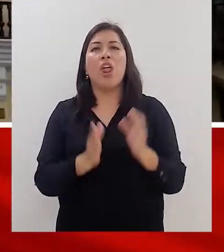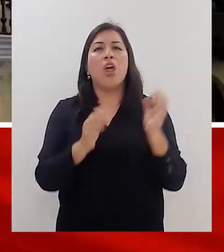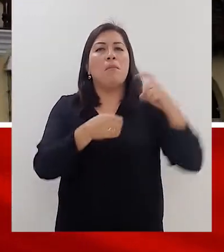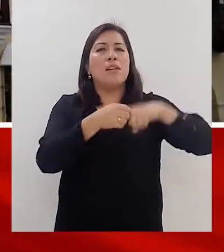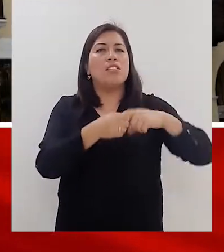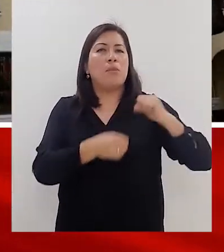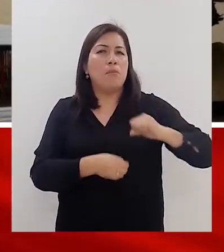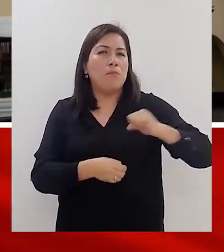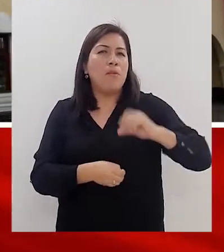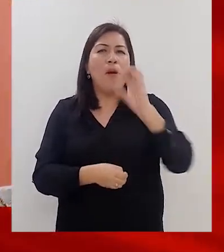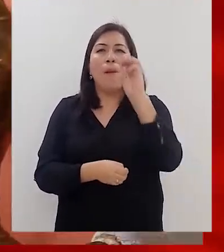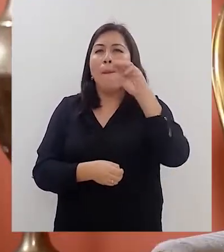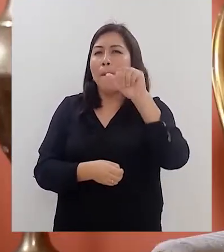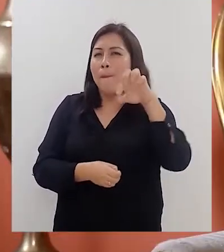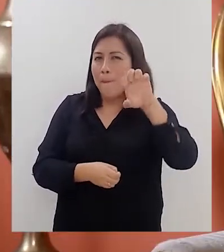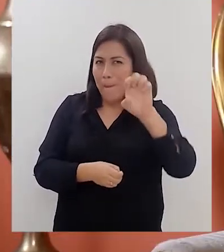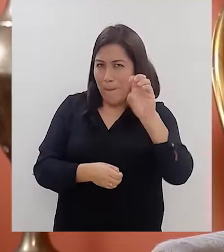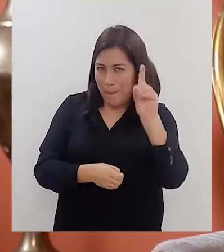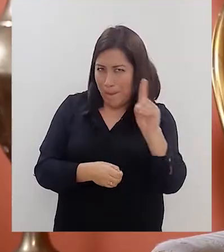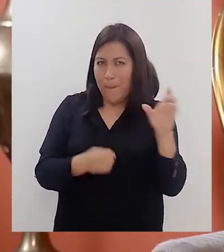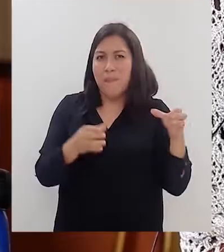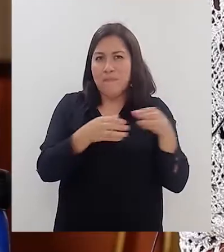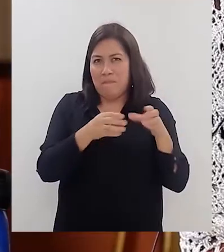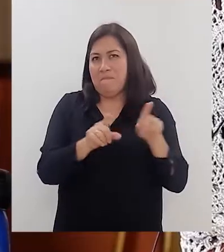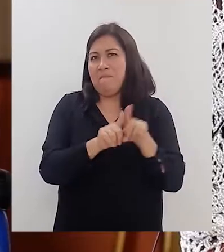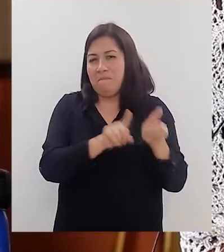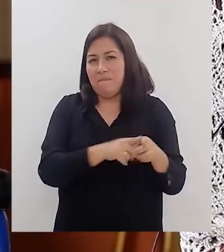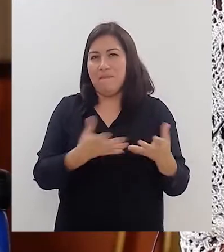municipalidad y como MAPEP a nuestros jóvenes